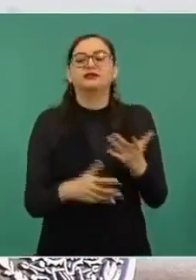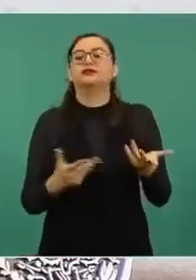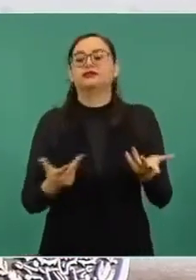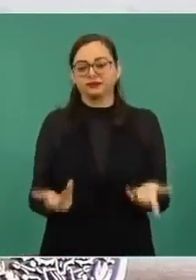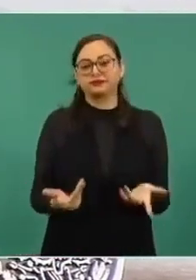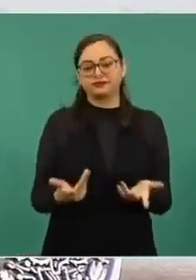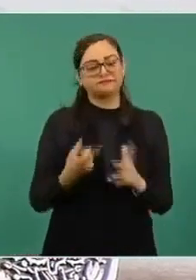precios. ¡Gracias! ¡Gracias! ¡Gracias! ¡Gracias!